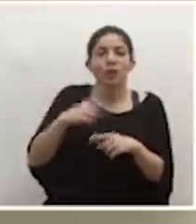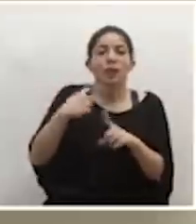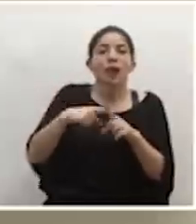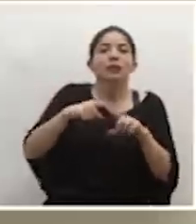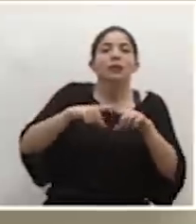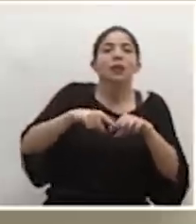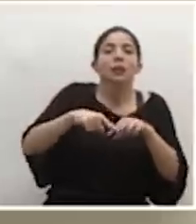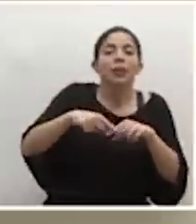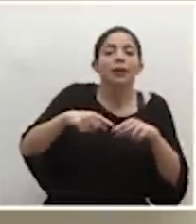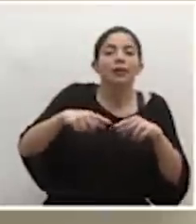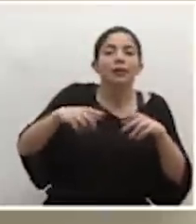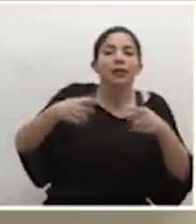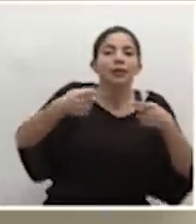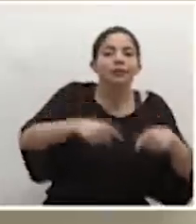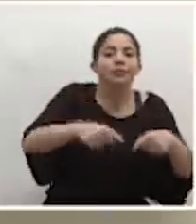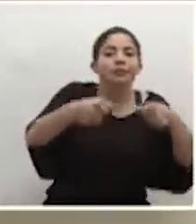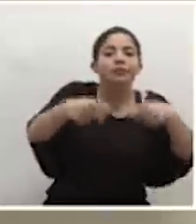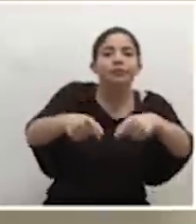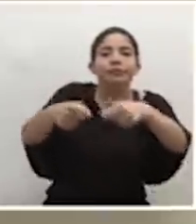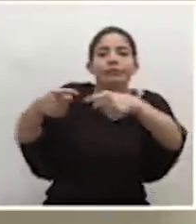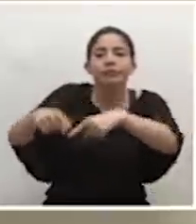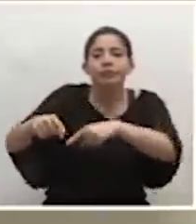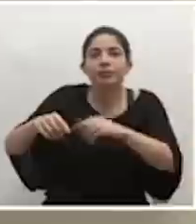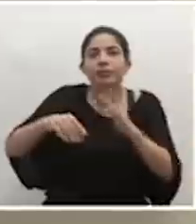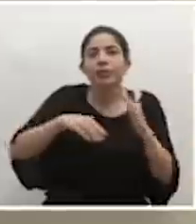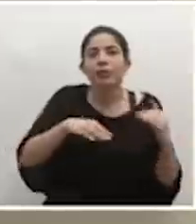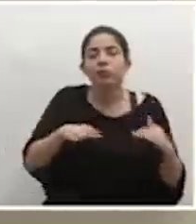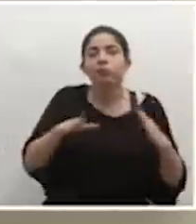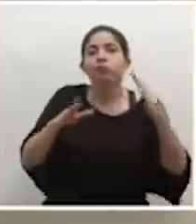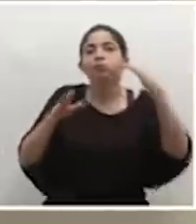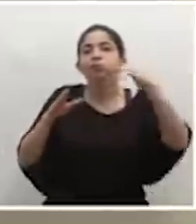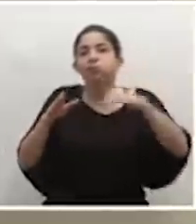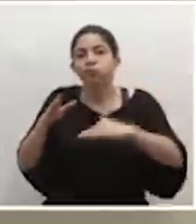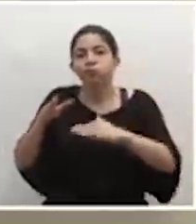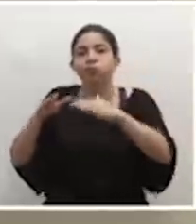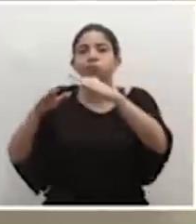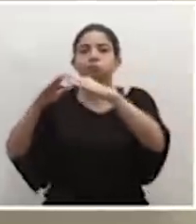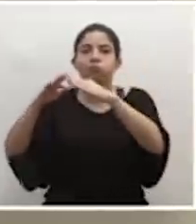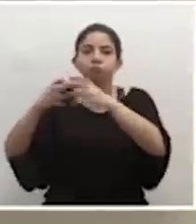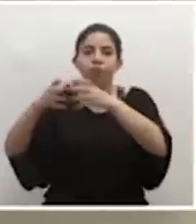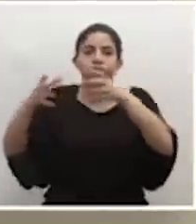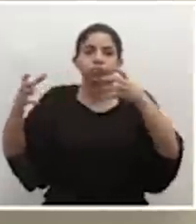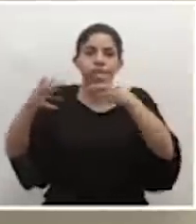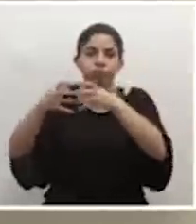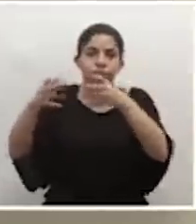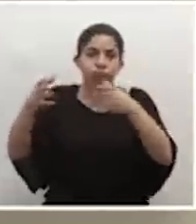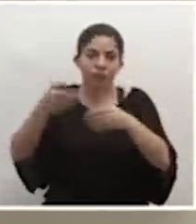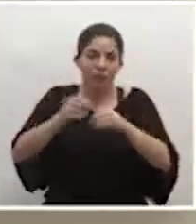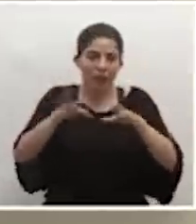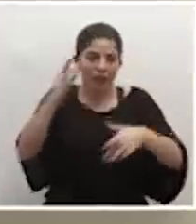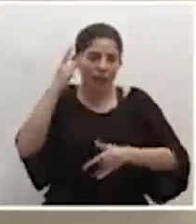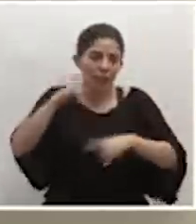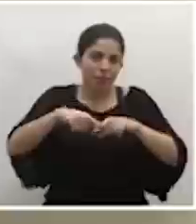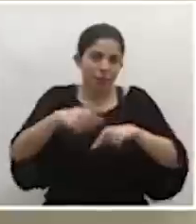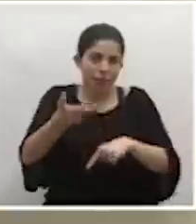ocurrir a lo largo de las diferentes olas que se pueden ir presentando con esta pandemia.